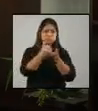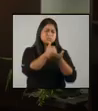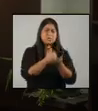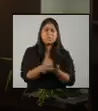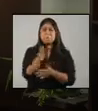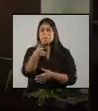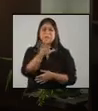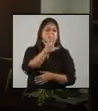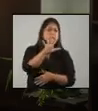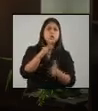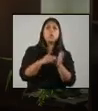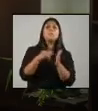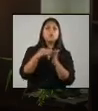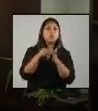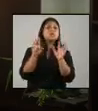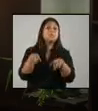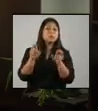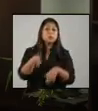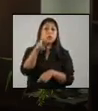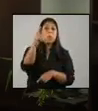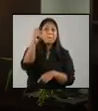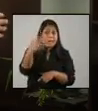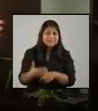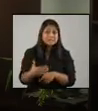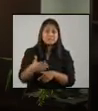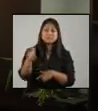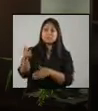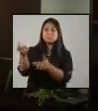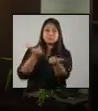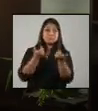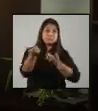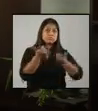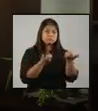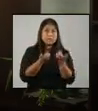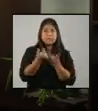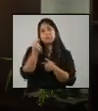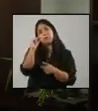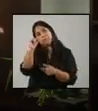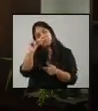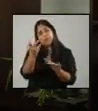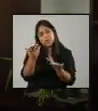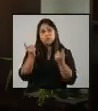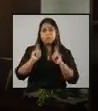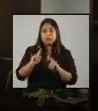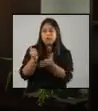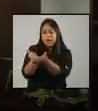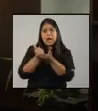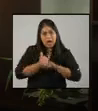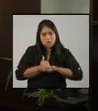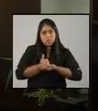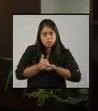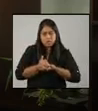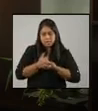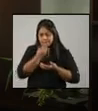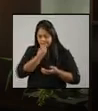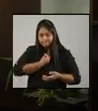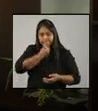5 millones de personas al mes que están recibiendo por lo menos algo que los ayude a sostenerse.